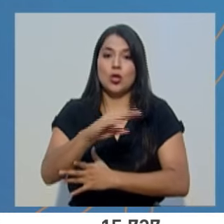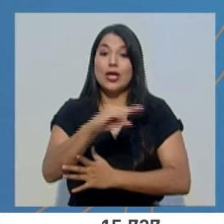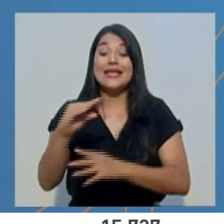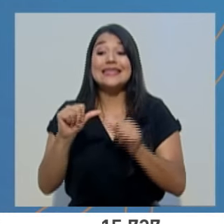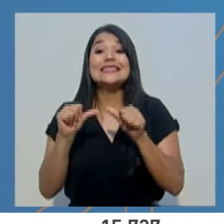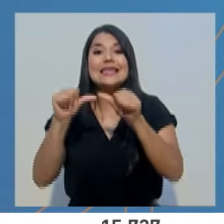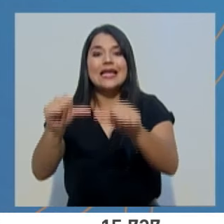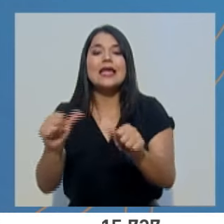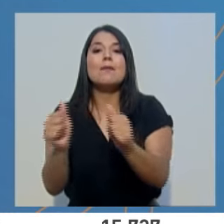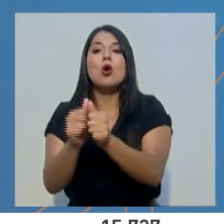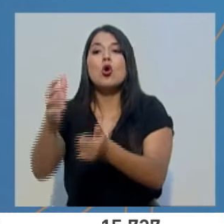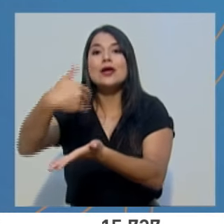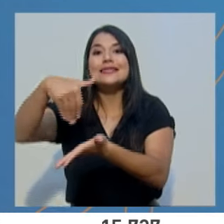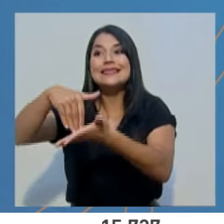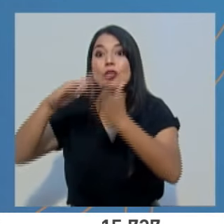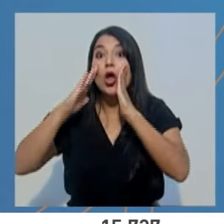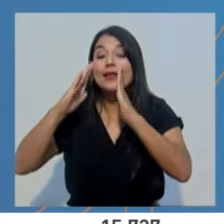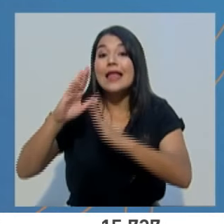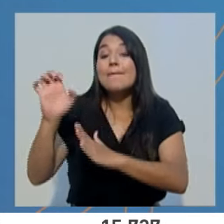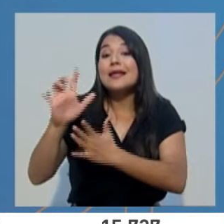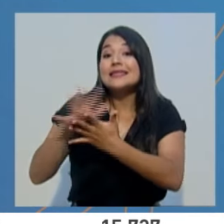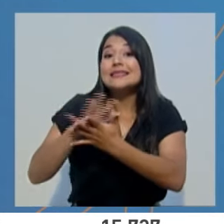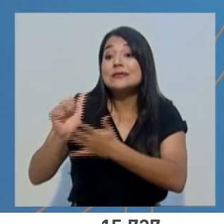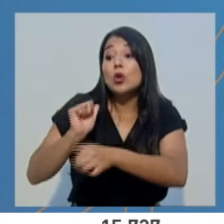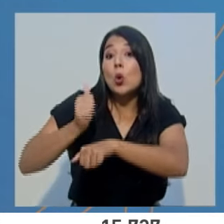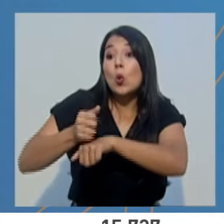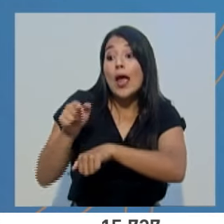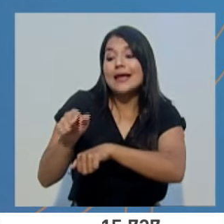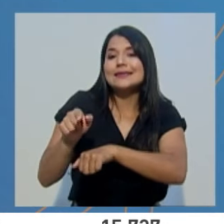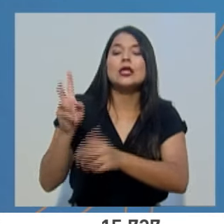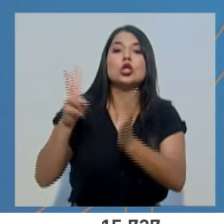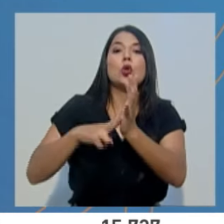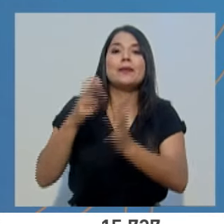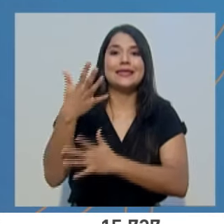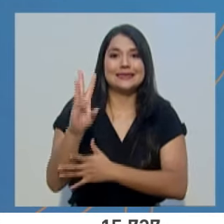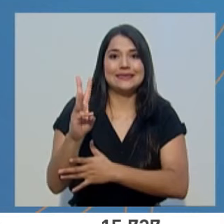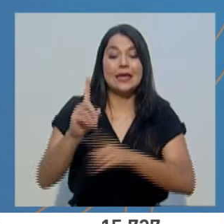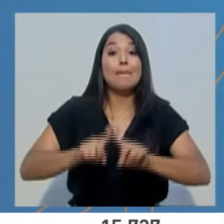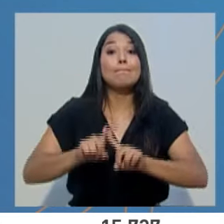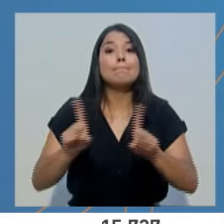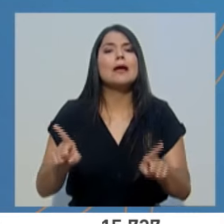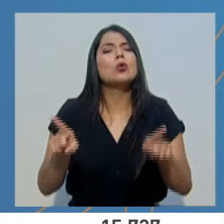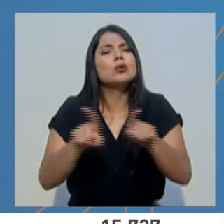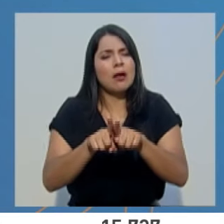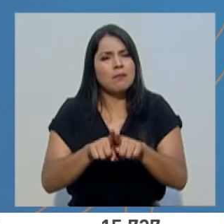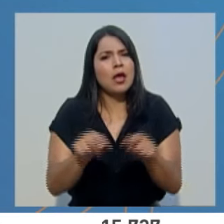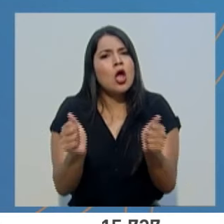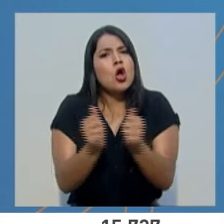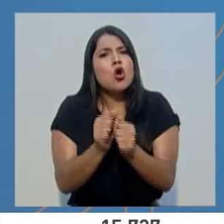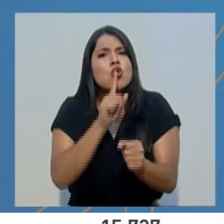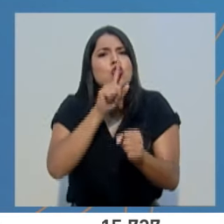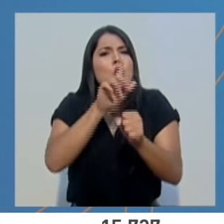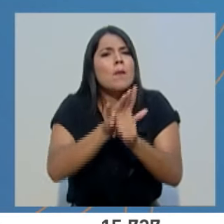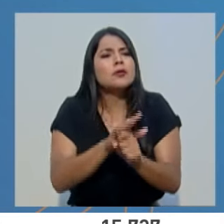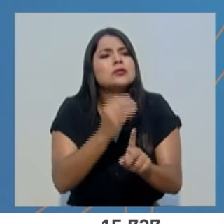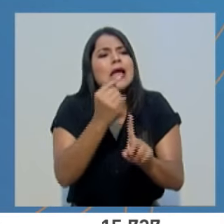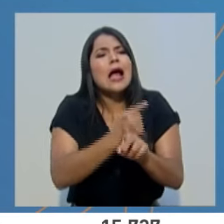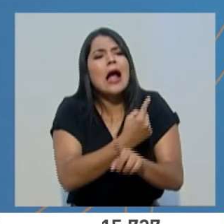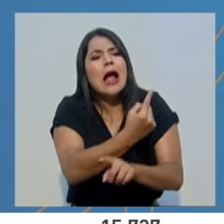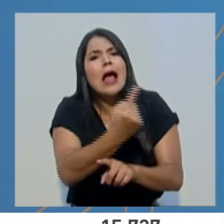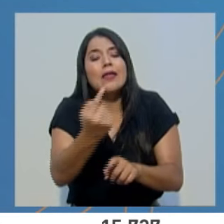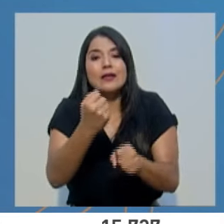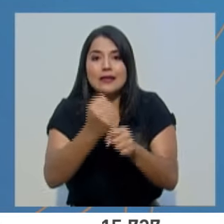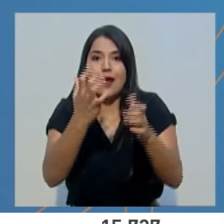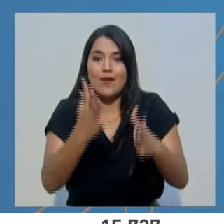el Centro de Atención de Emergencias y Desastres en el 2016, pero sobre todo con el compromiso de todos y cada uno de